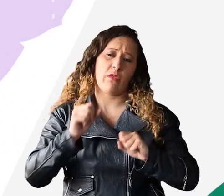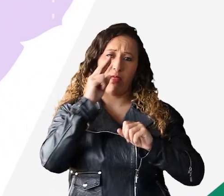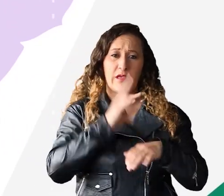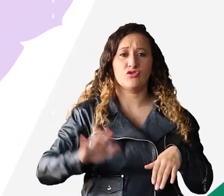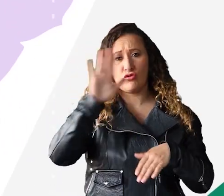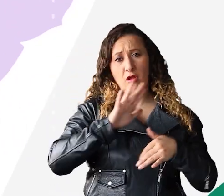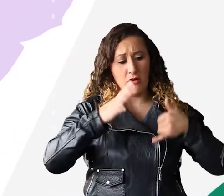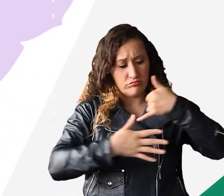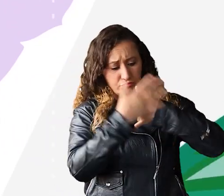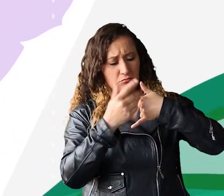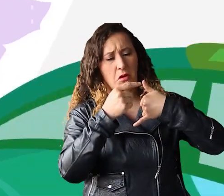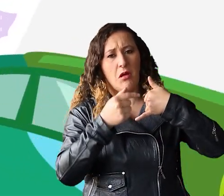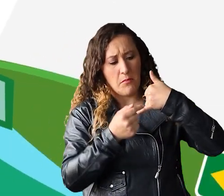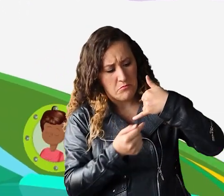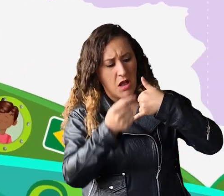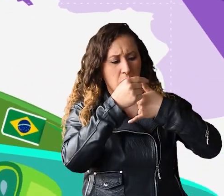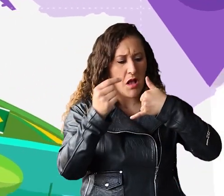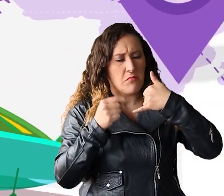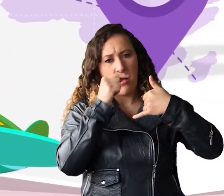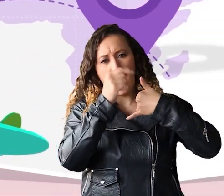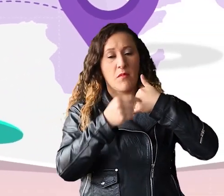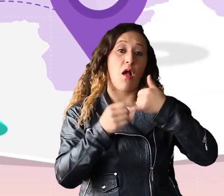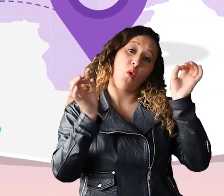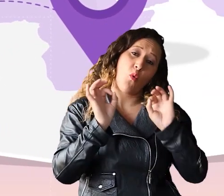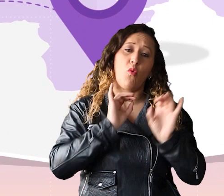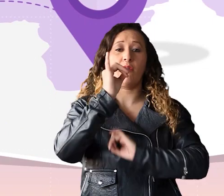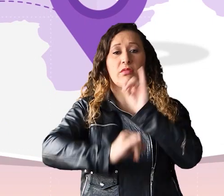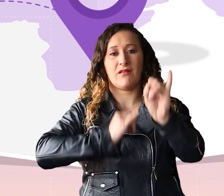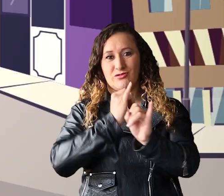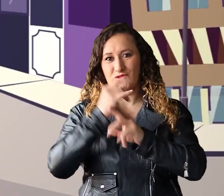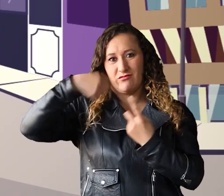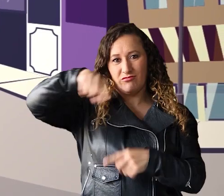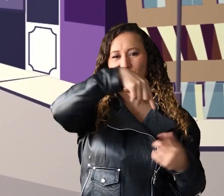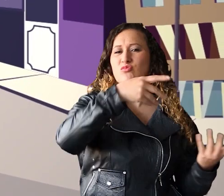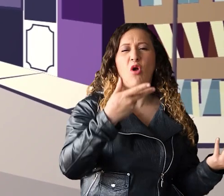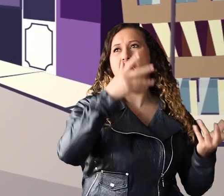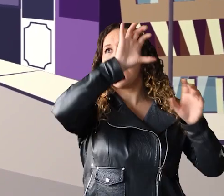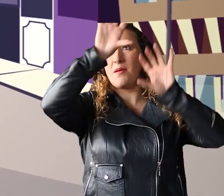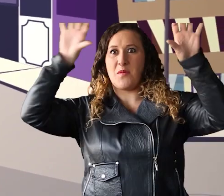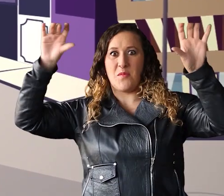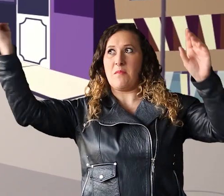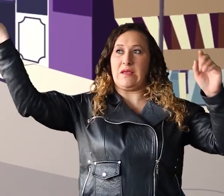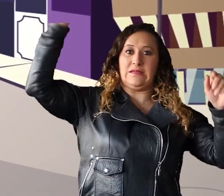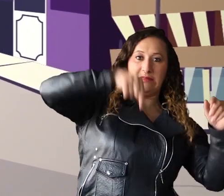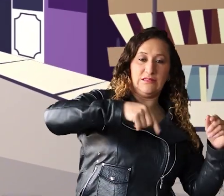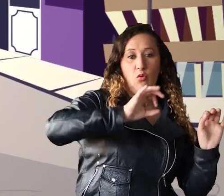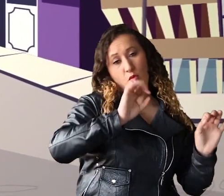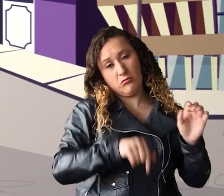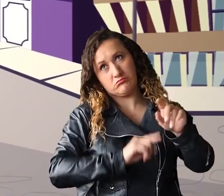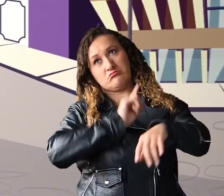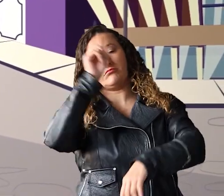ciudades o regiones del país, o internacional, cuando provienen de otros países. Carlos es un